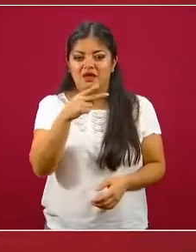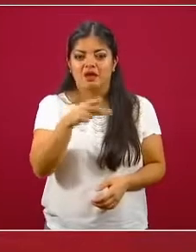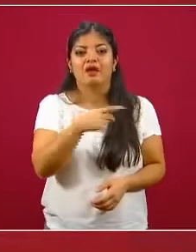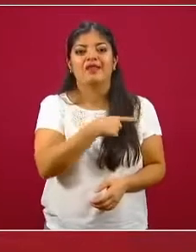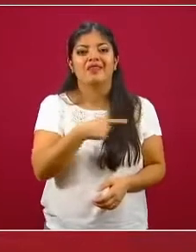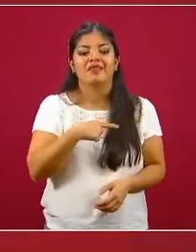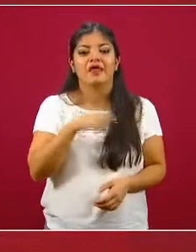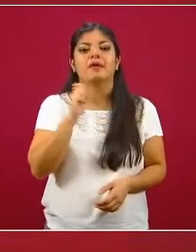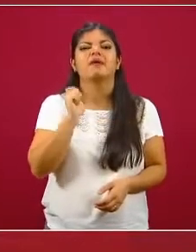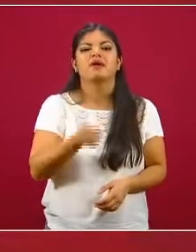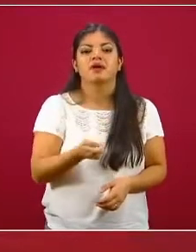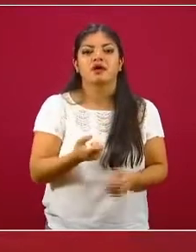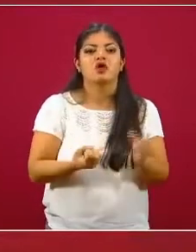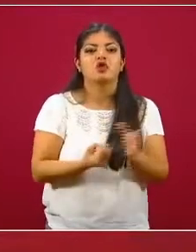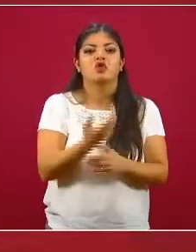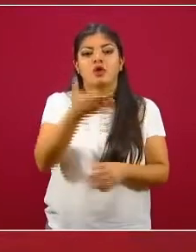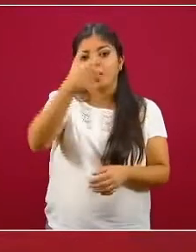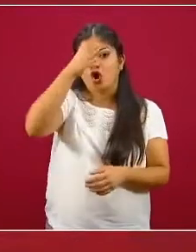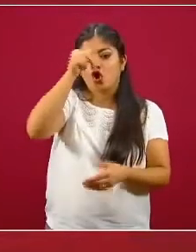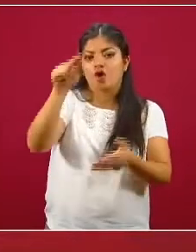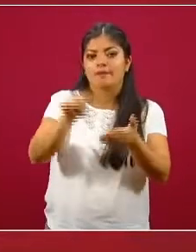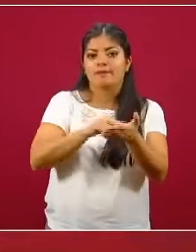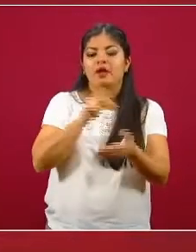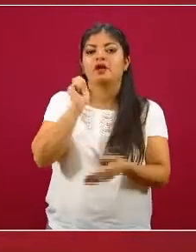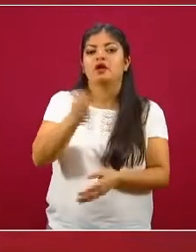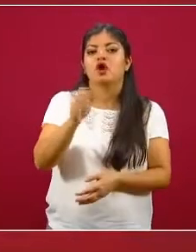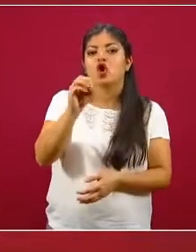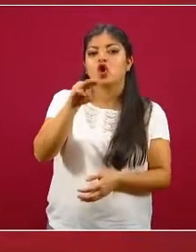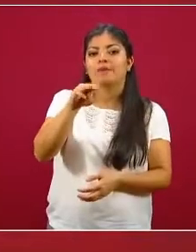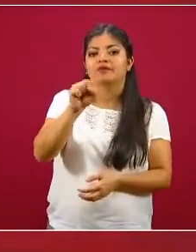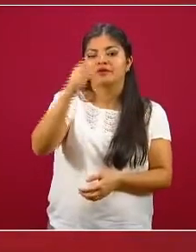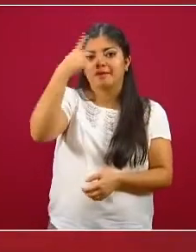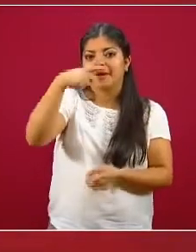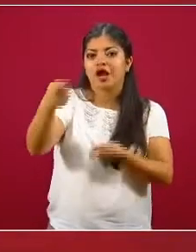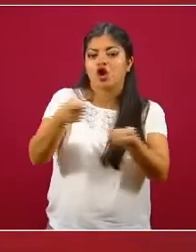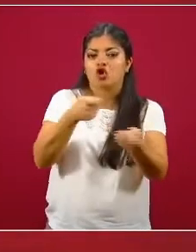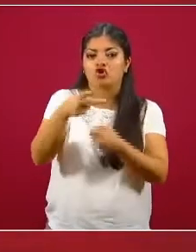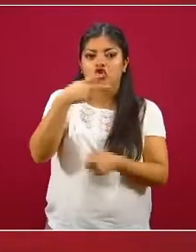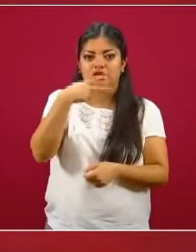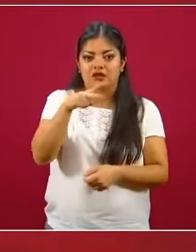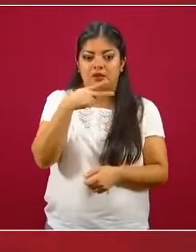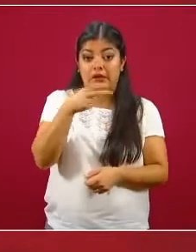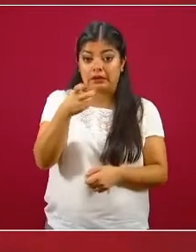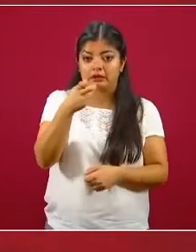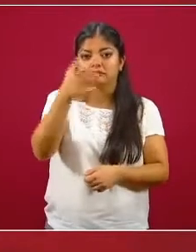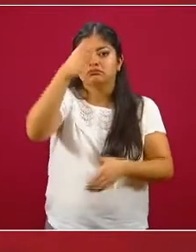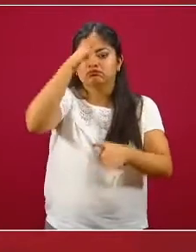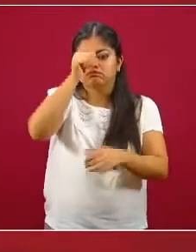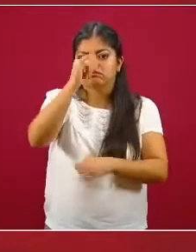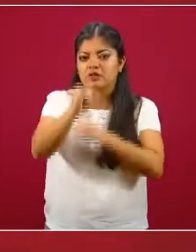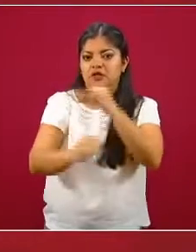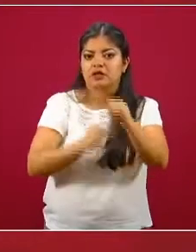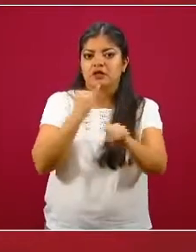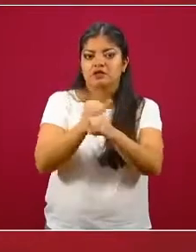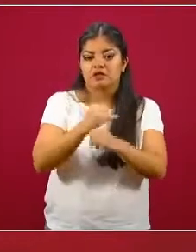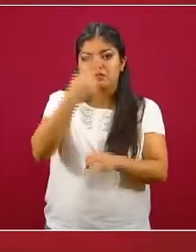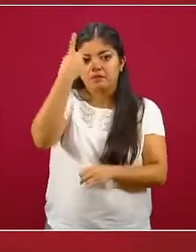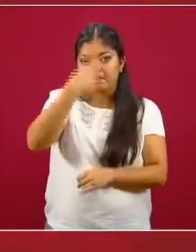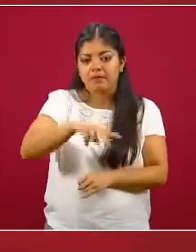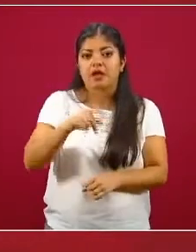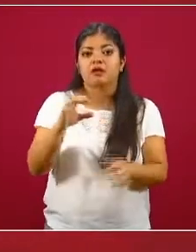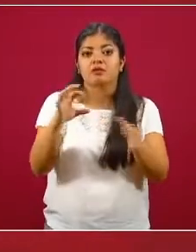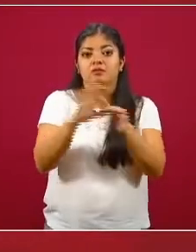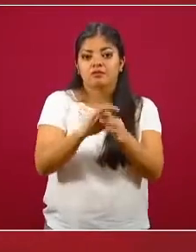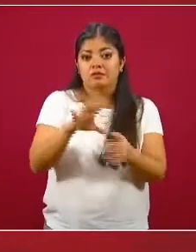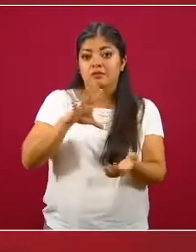rigurosa implementación del convenio marco de la OMS para el control del tabaco. Ese tratado internacional, del cual México hace parte